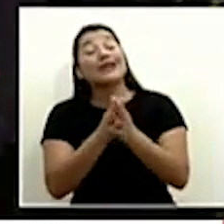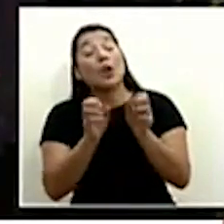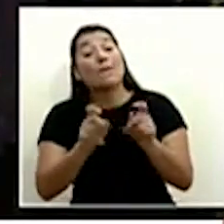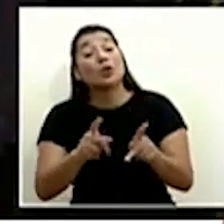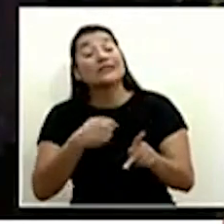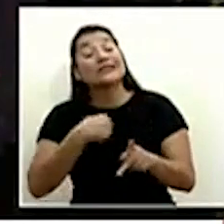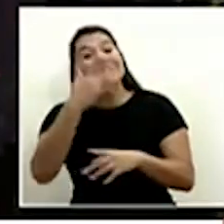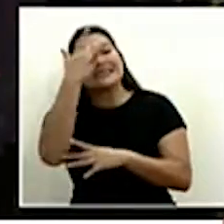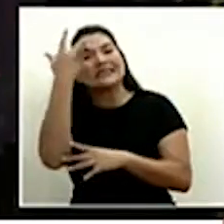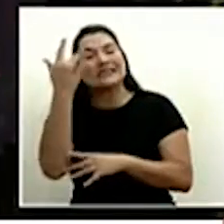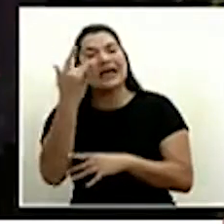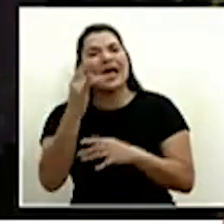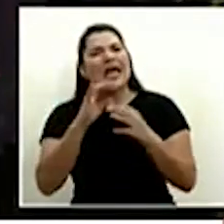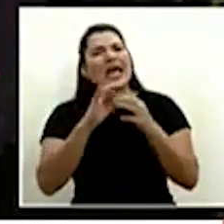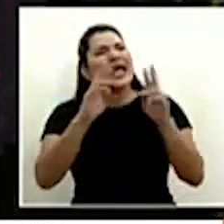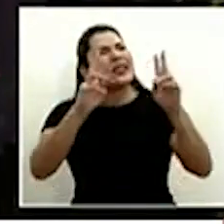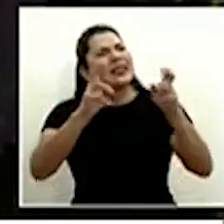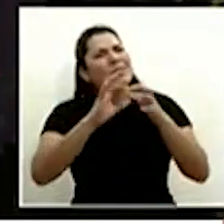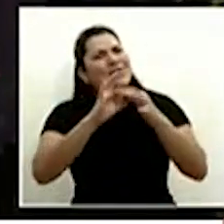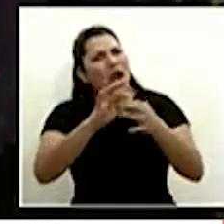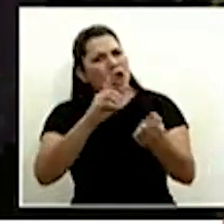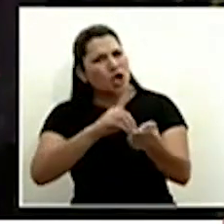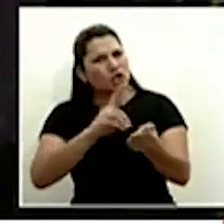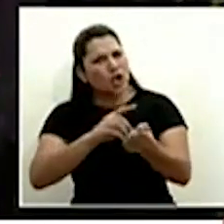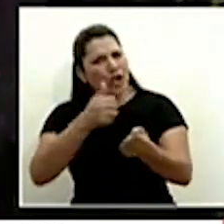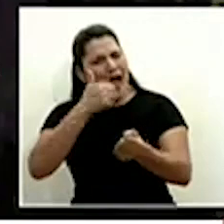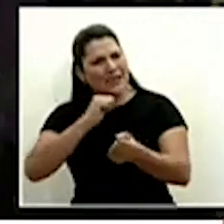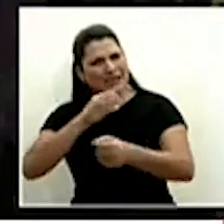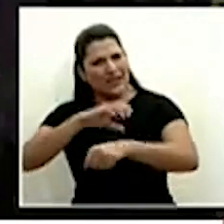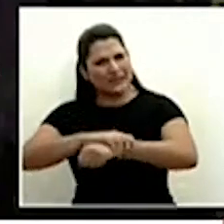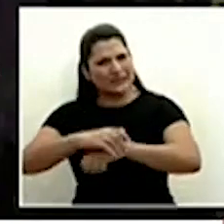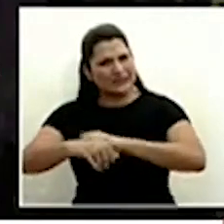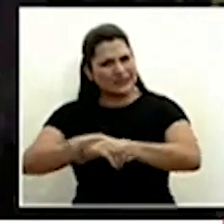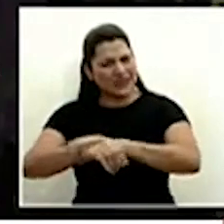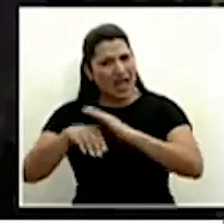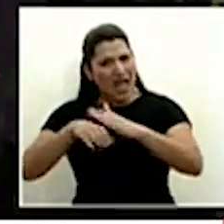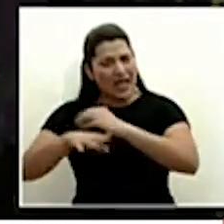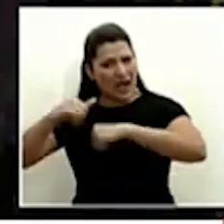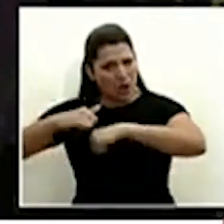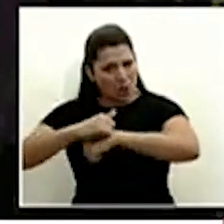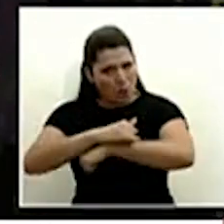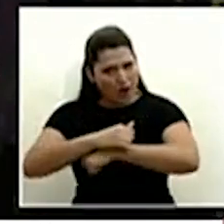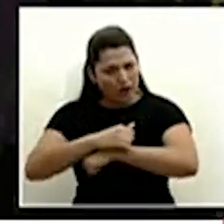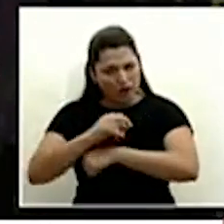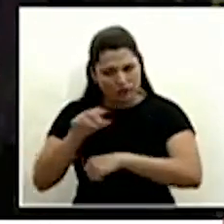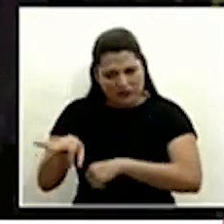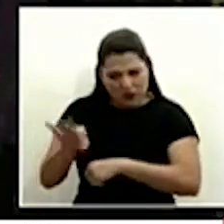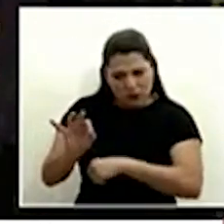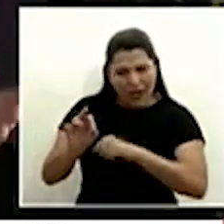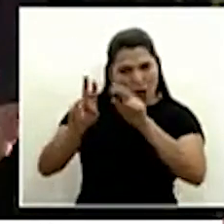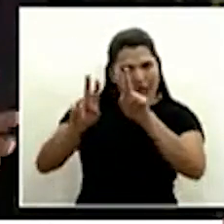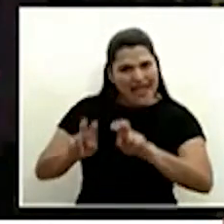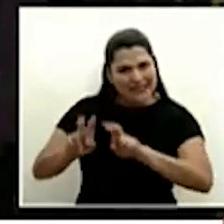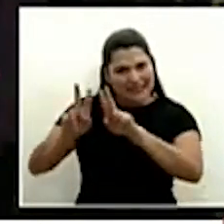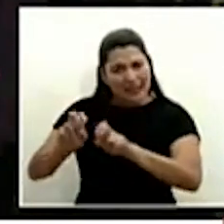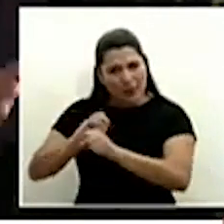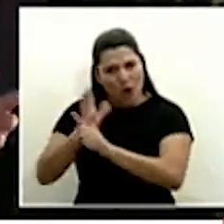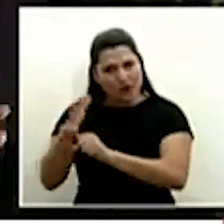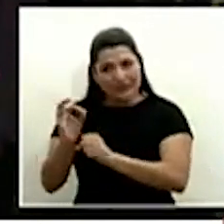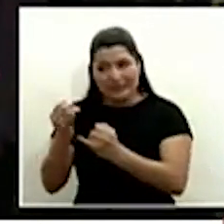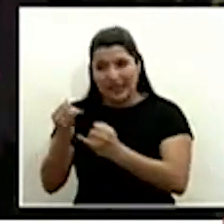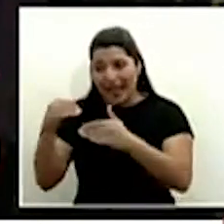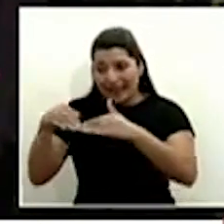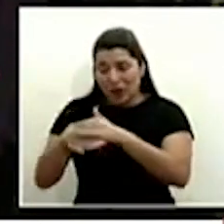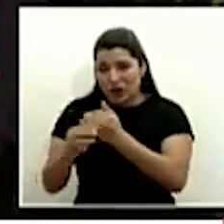el tema del médico que se detuvo ayer en el aeropuerto con pruebas rápidas que sabemos no tenían registro no están